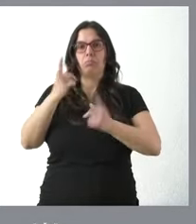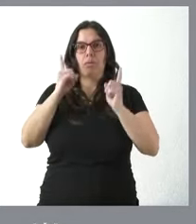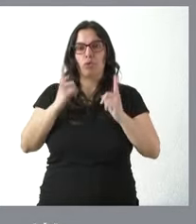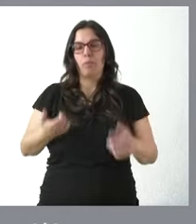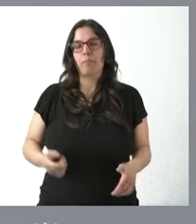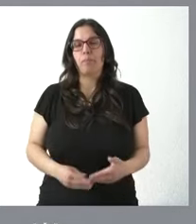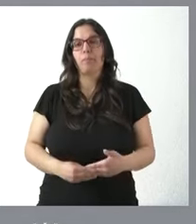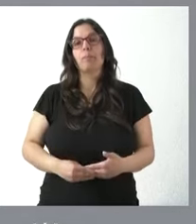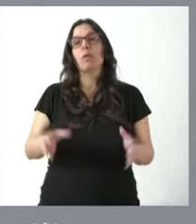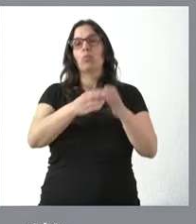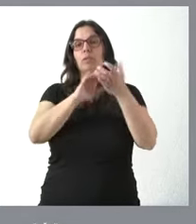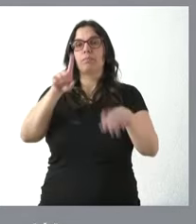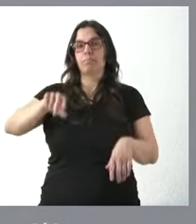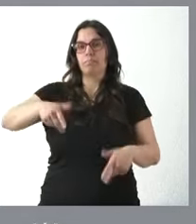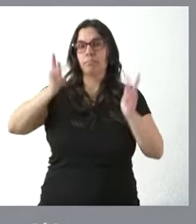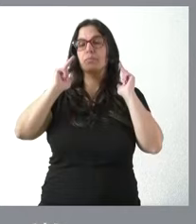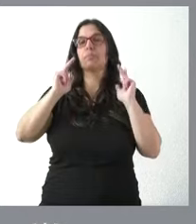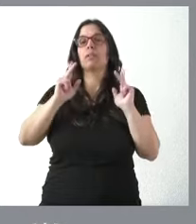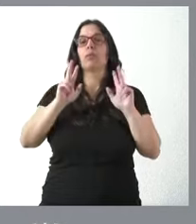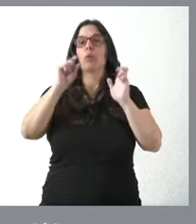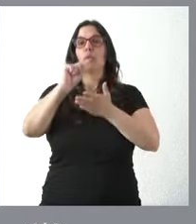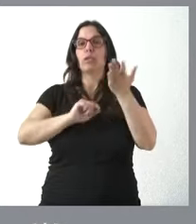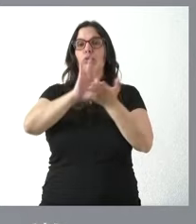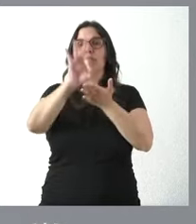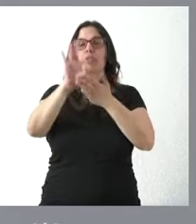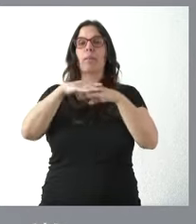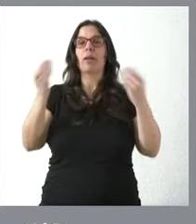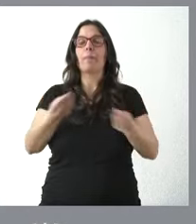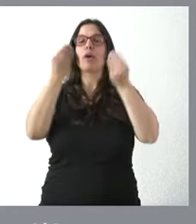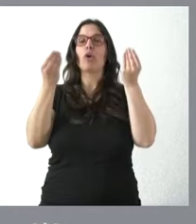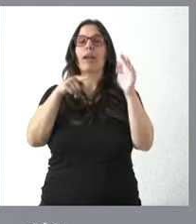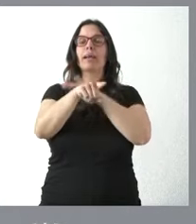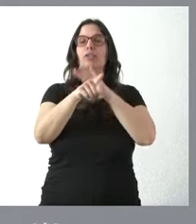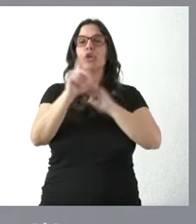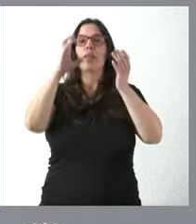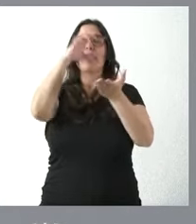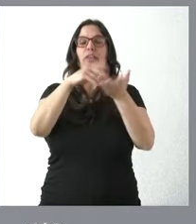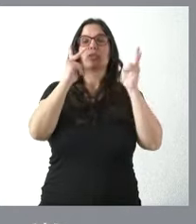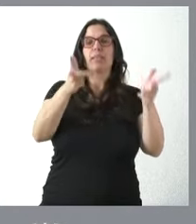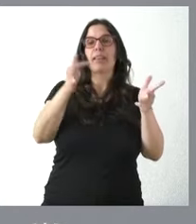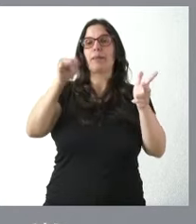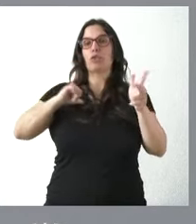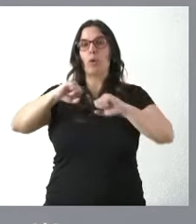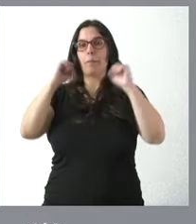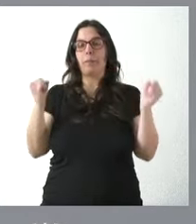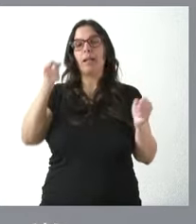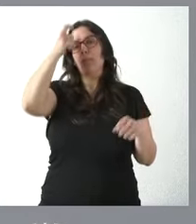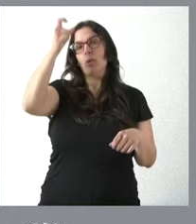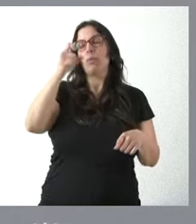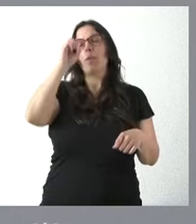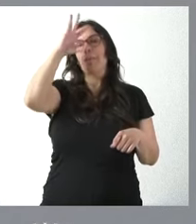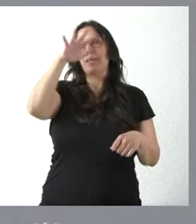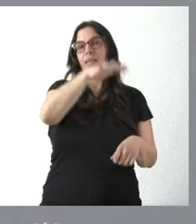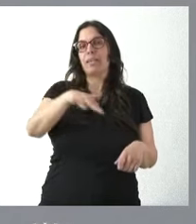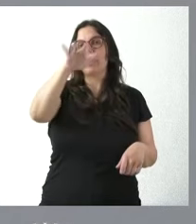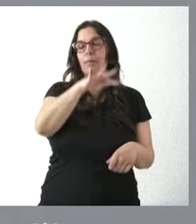La Junta autoriza un nuevo contrato de servicios para la mejora de la gestión del centro residencial y hospitalización en la localidad leonesa de Villablino por un importe de 12